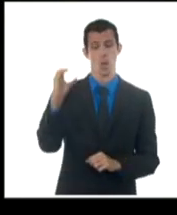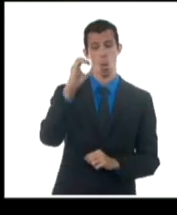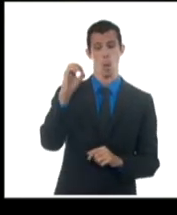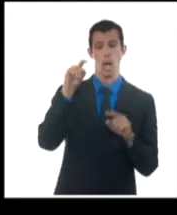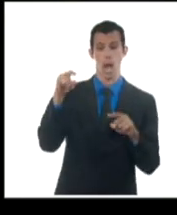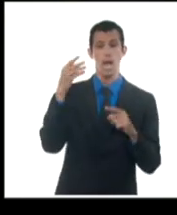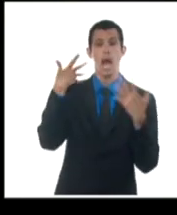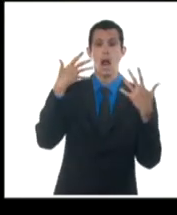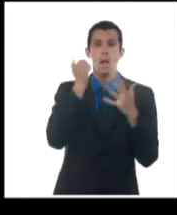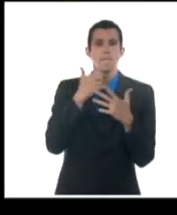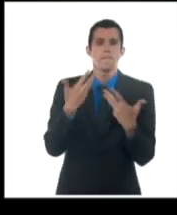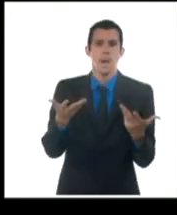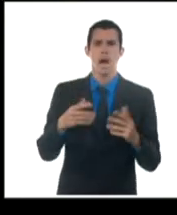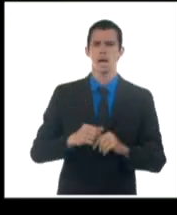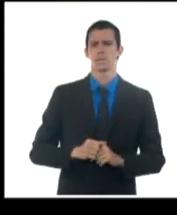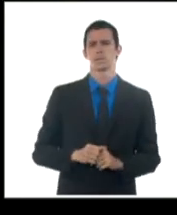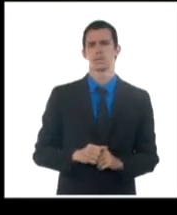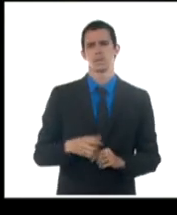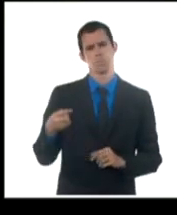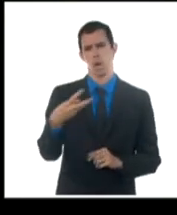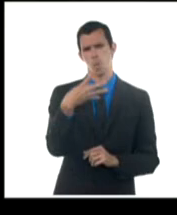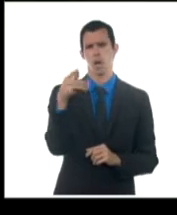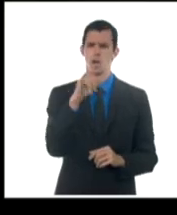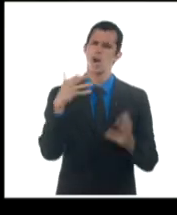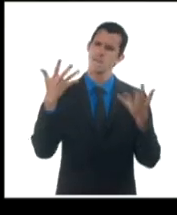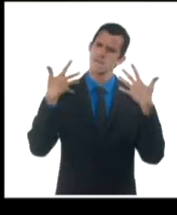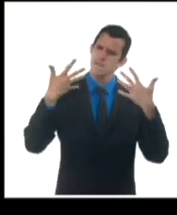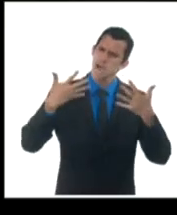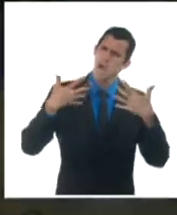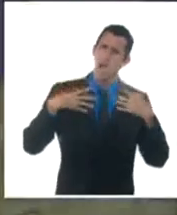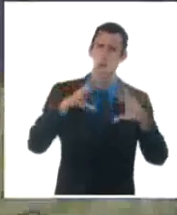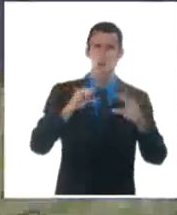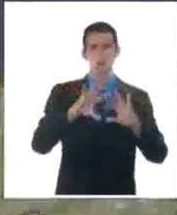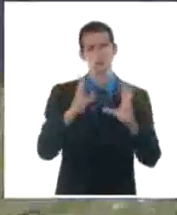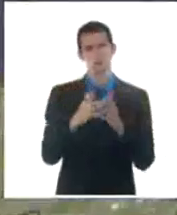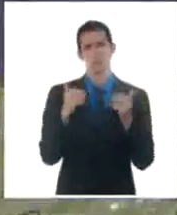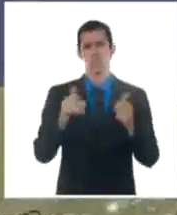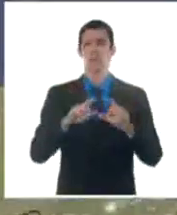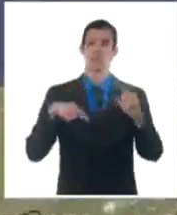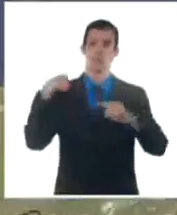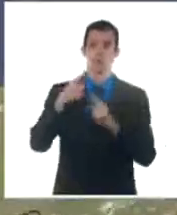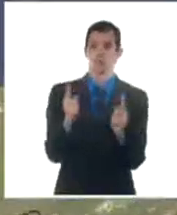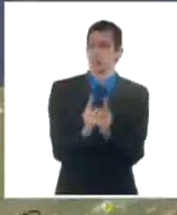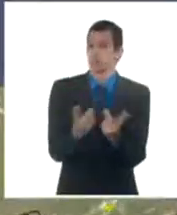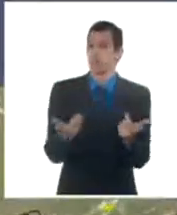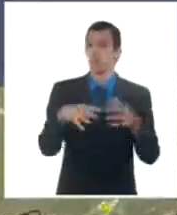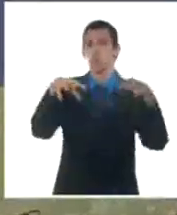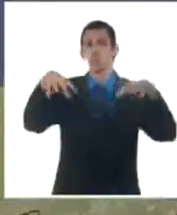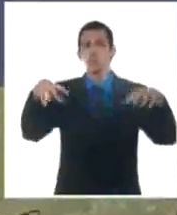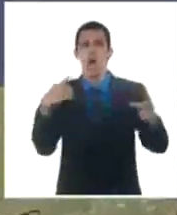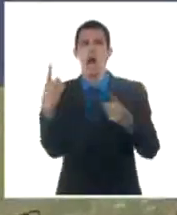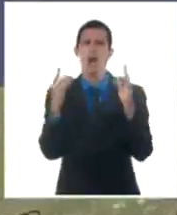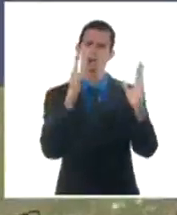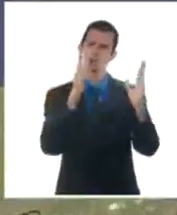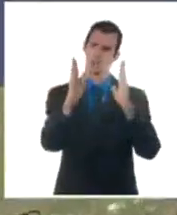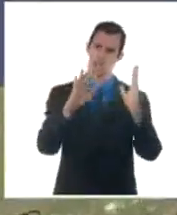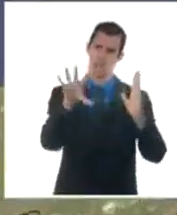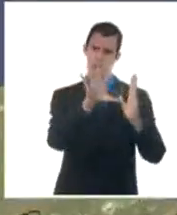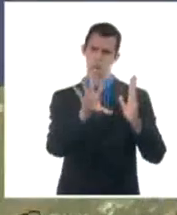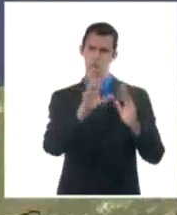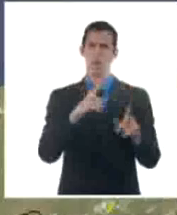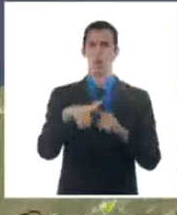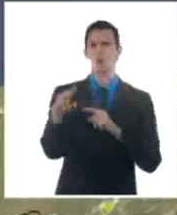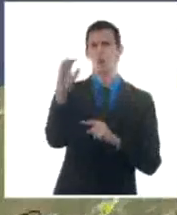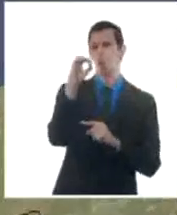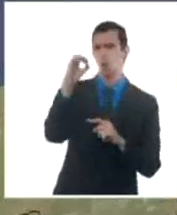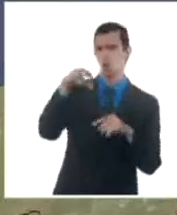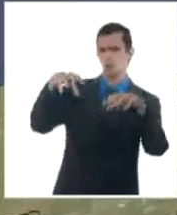del país. La madrugada todavía algo fresca en zonas del interior, sobre todo de la parte occidental. Así que para mañana algunas lluvias en localidades del centro del país, también algunos chubacos